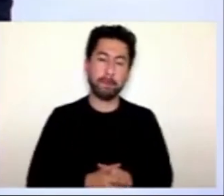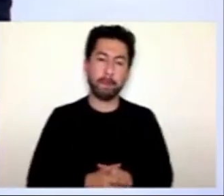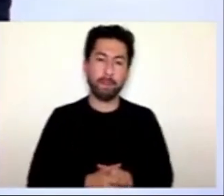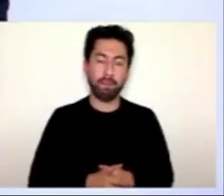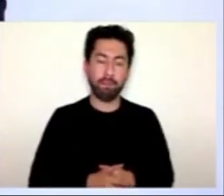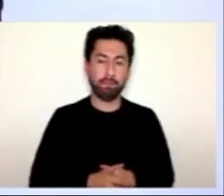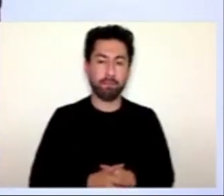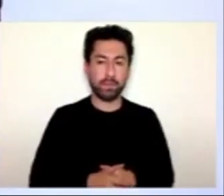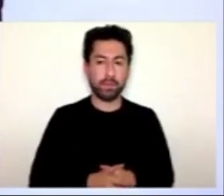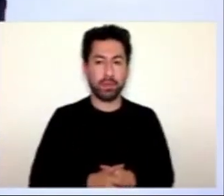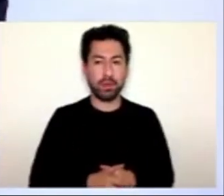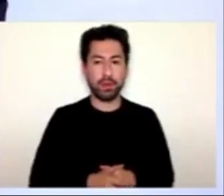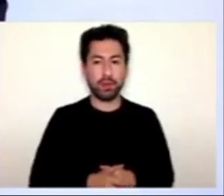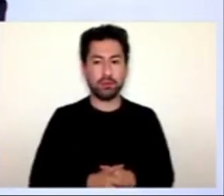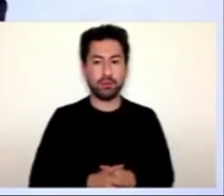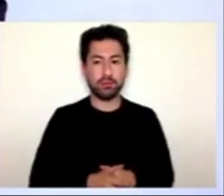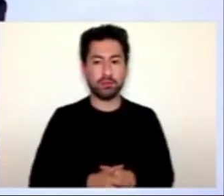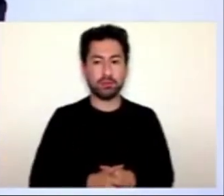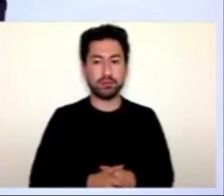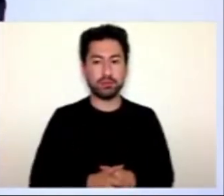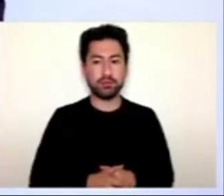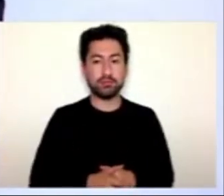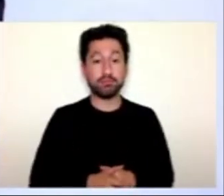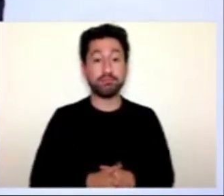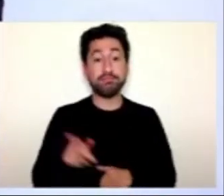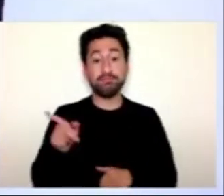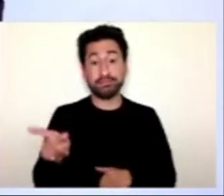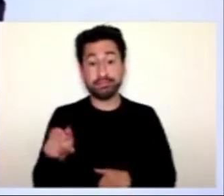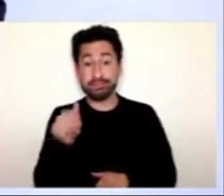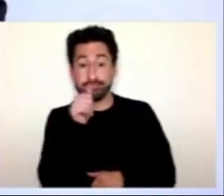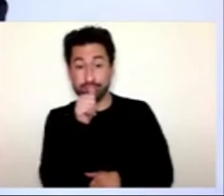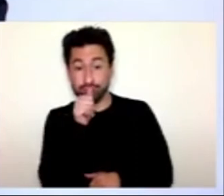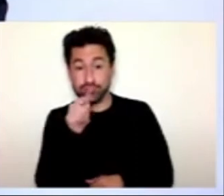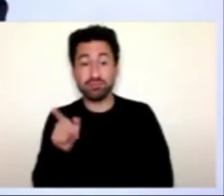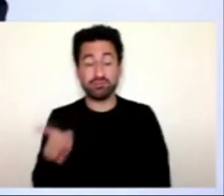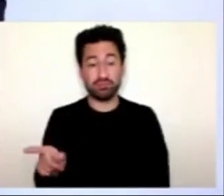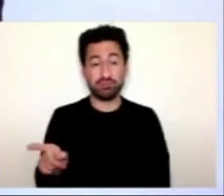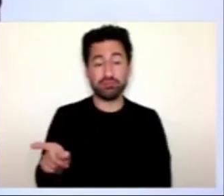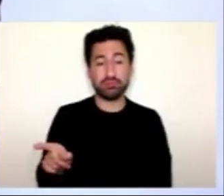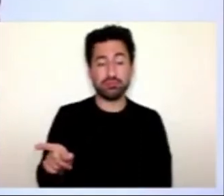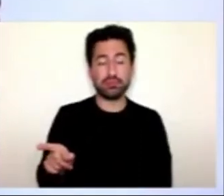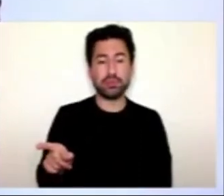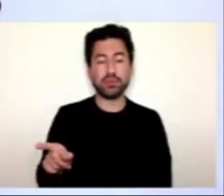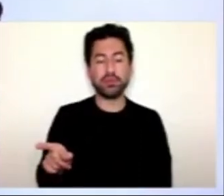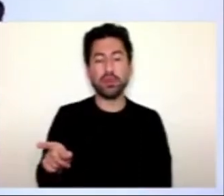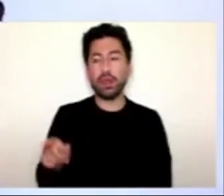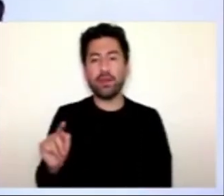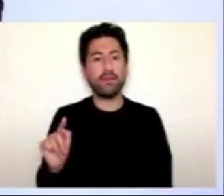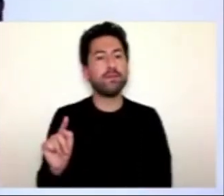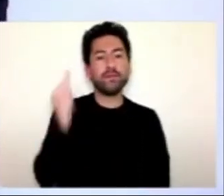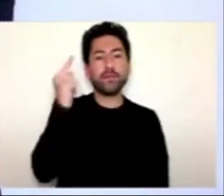Nuestra ventanilla del sector privado, BID Invest, emitió, por ejemplo, el primer bono azul el